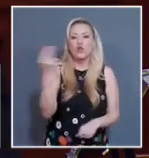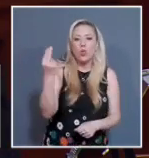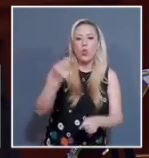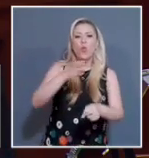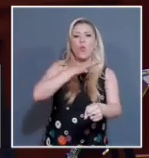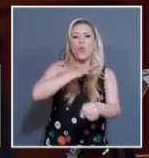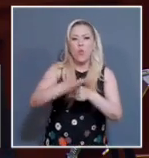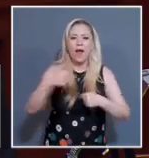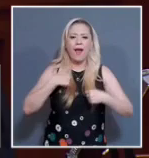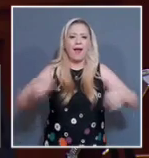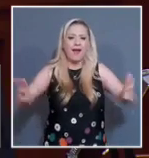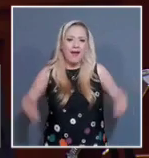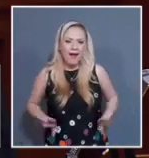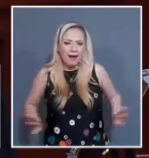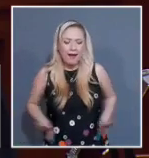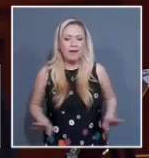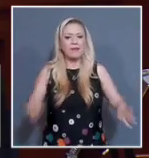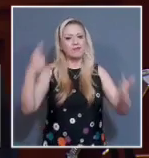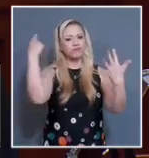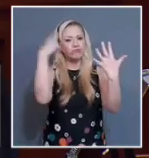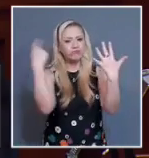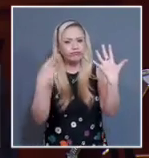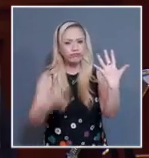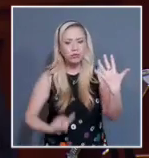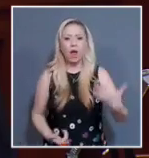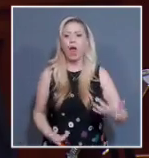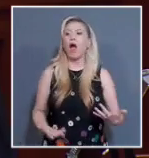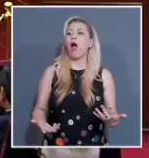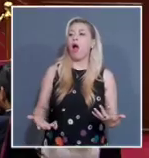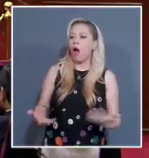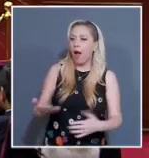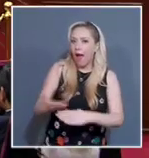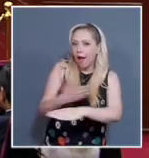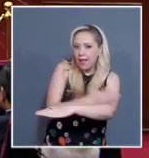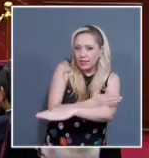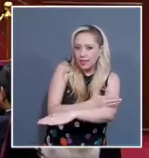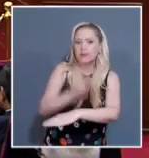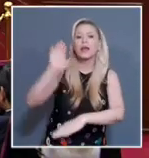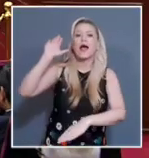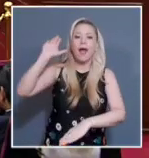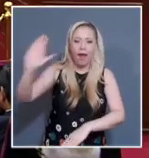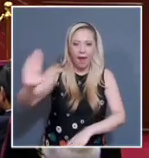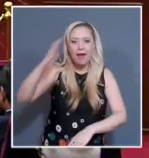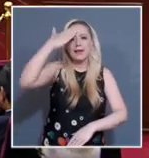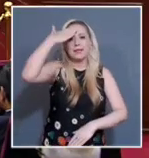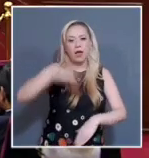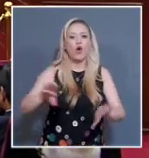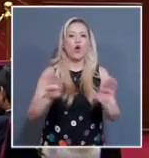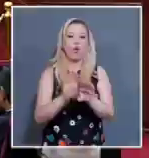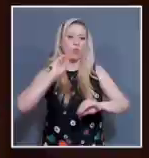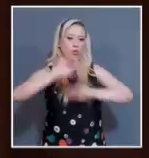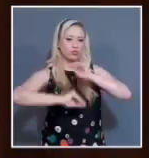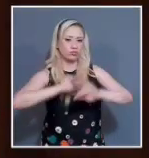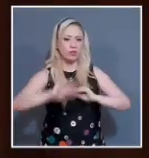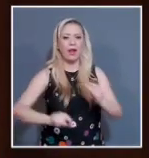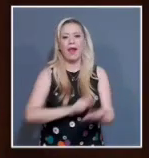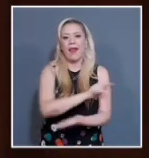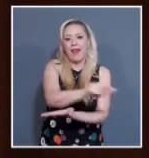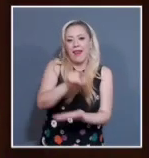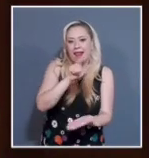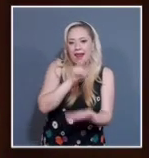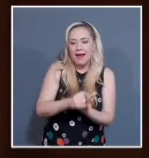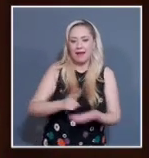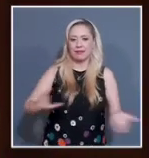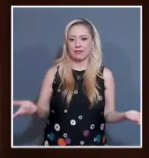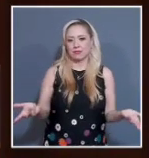jurídica y en su vida, escucharlas antes para saber cómo se tienen que recular estas medidas. Señalar